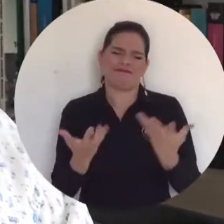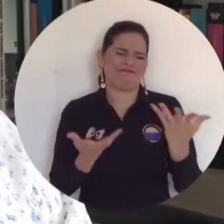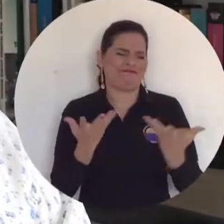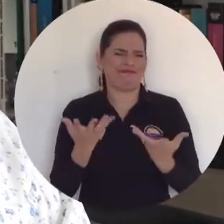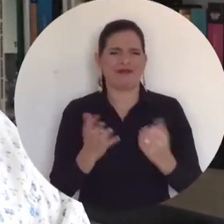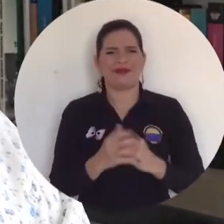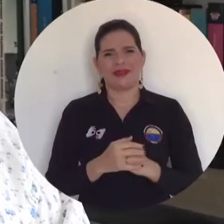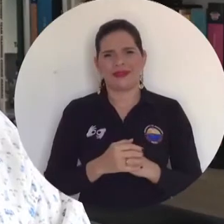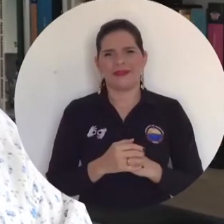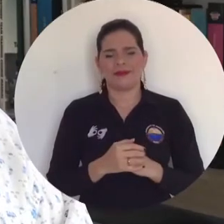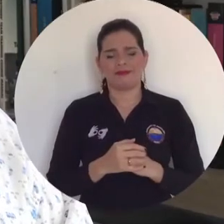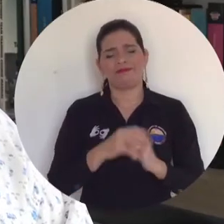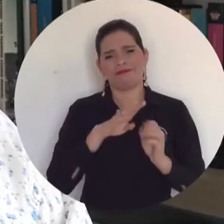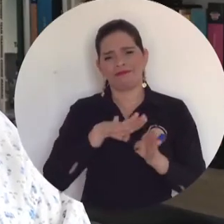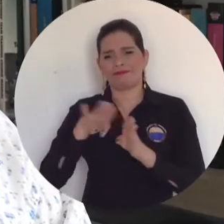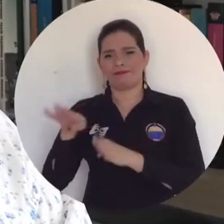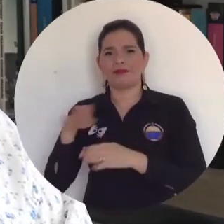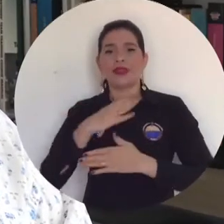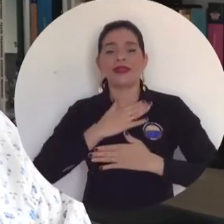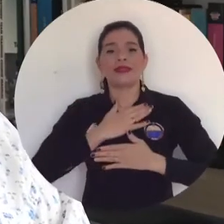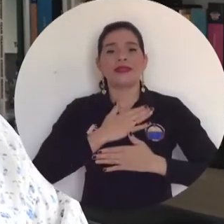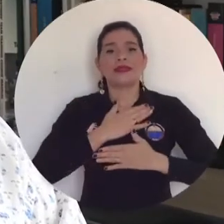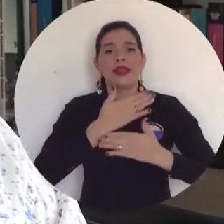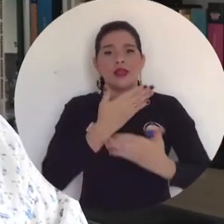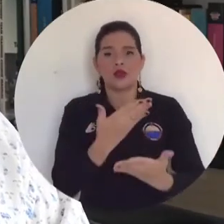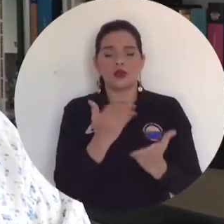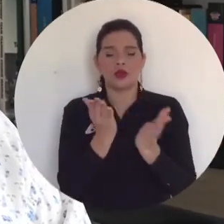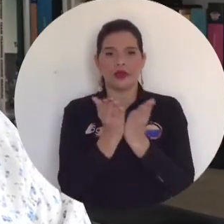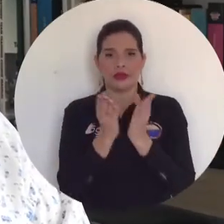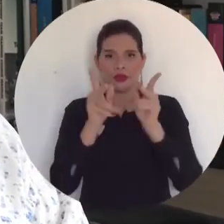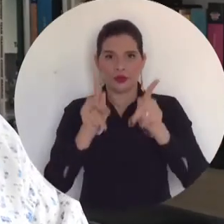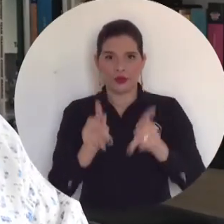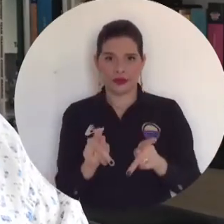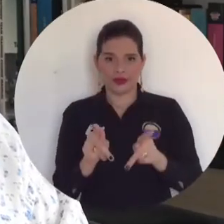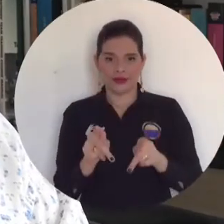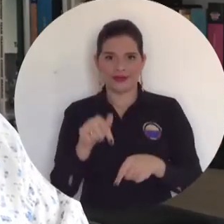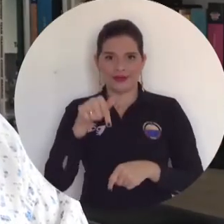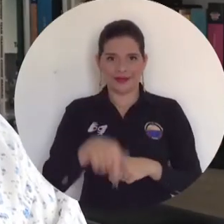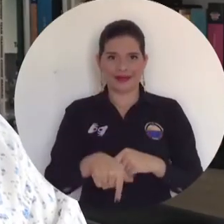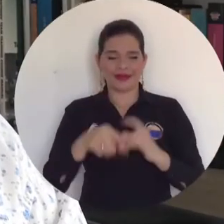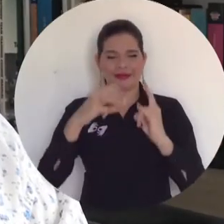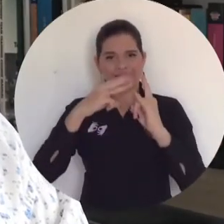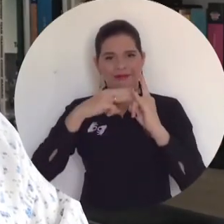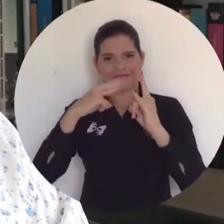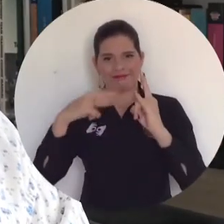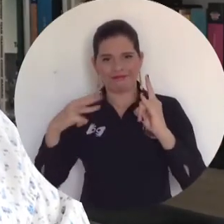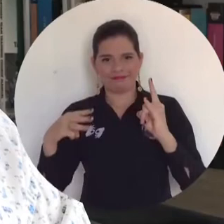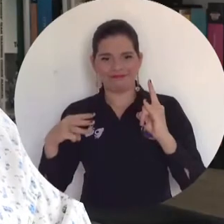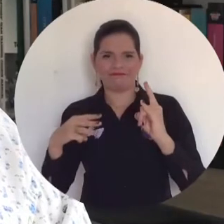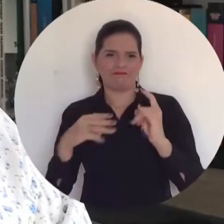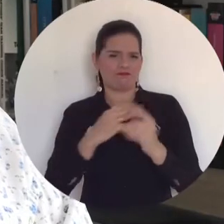Igualmente, quiero enviar un saludo a nuestros estudiantes y expresarles